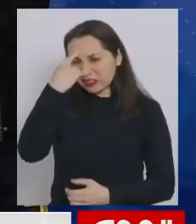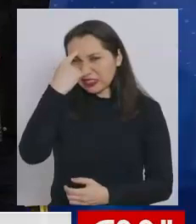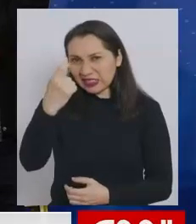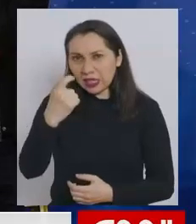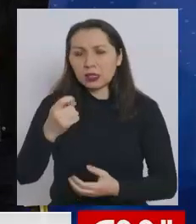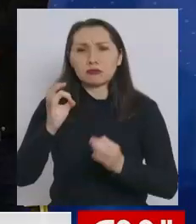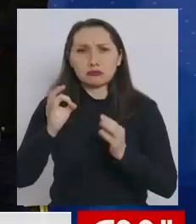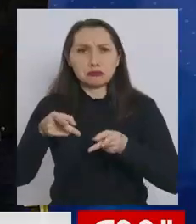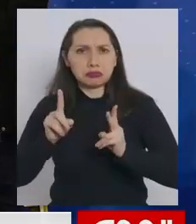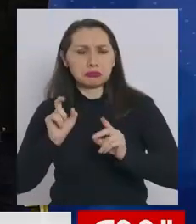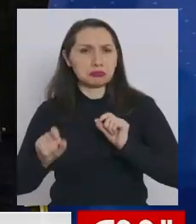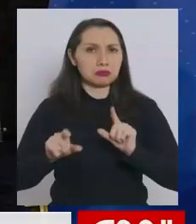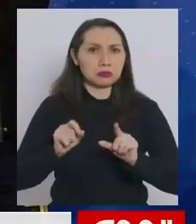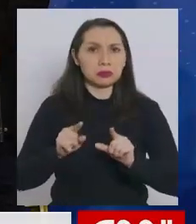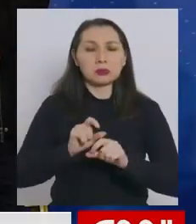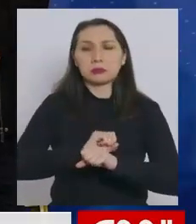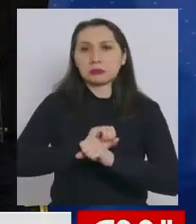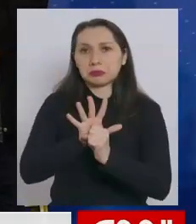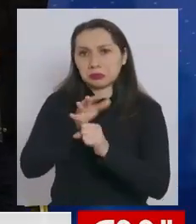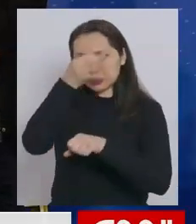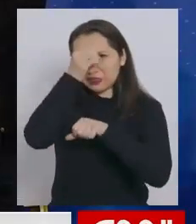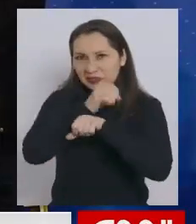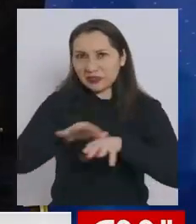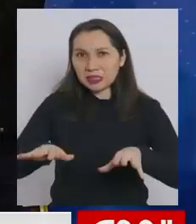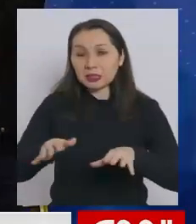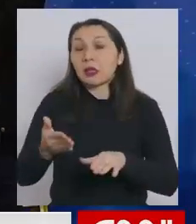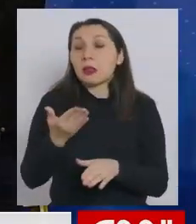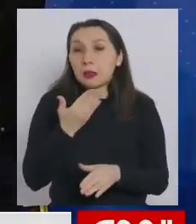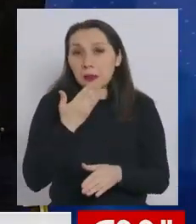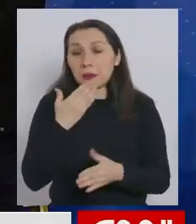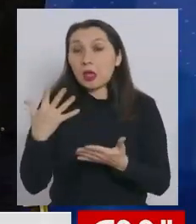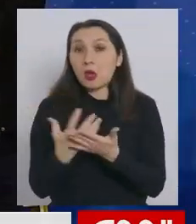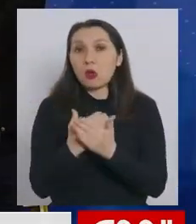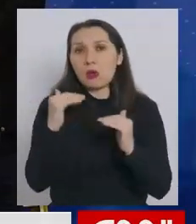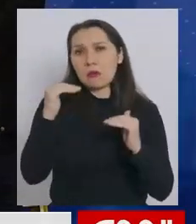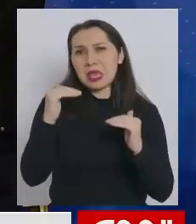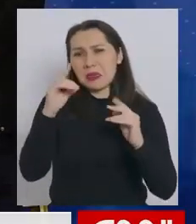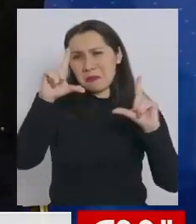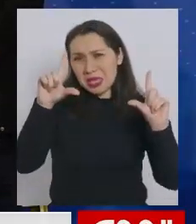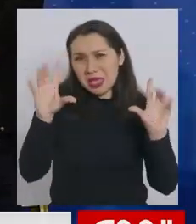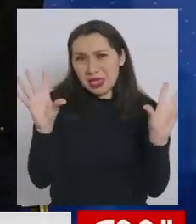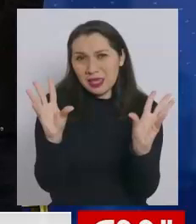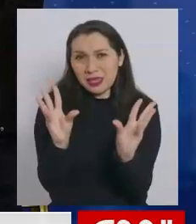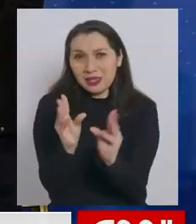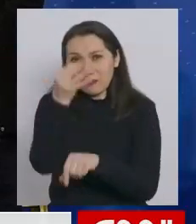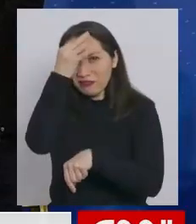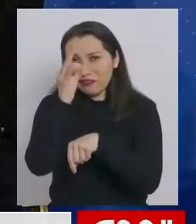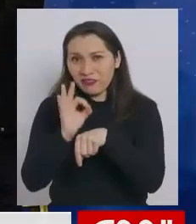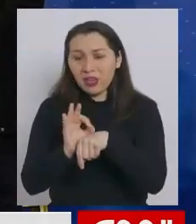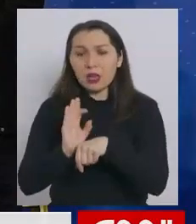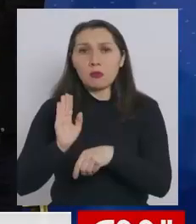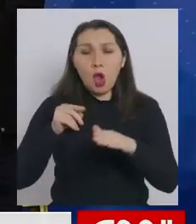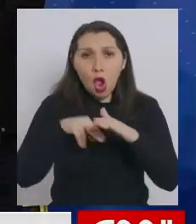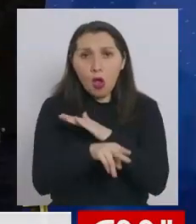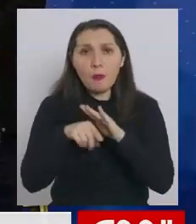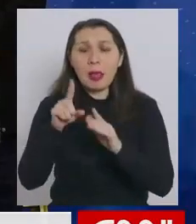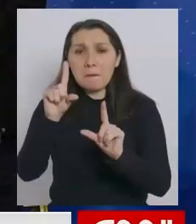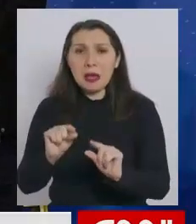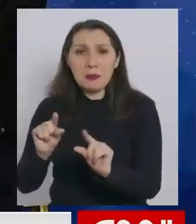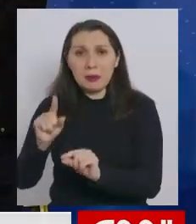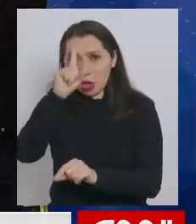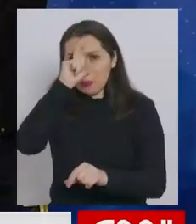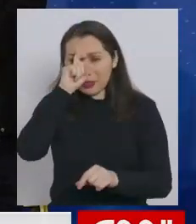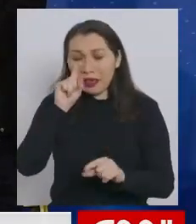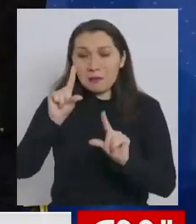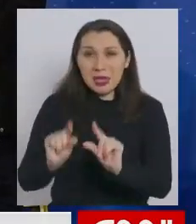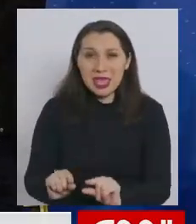eficacia la pandemia del coronavirus. Y hemos logrado reducir los contagios, reducir las hospitalizaciones, reducir